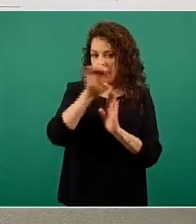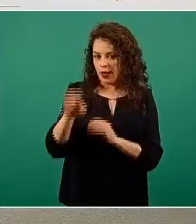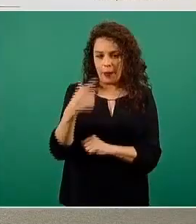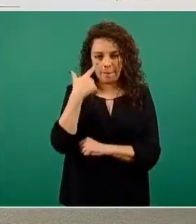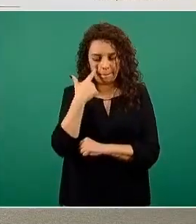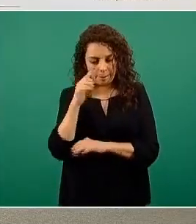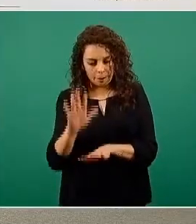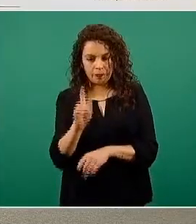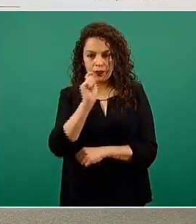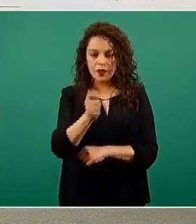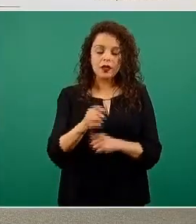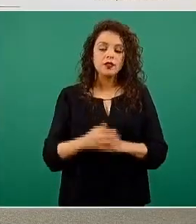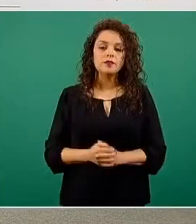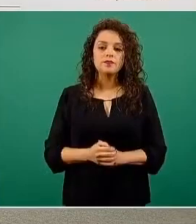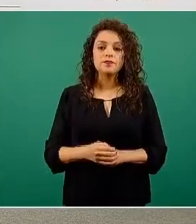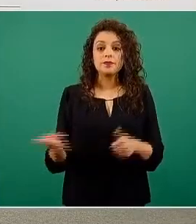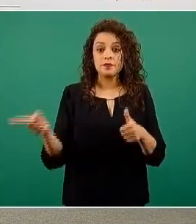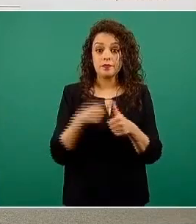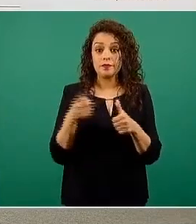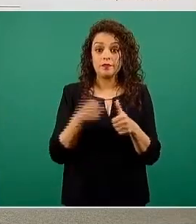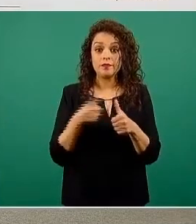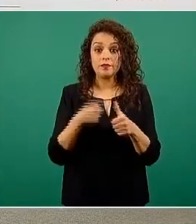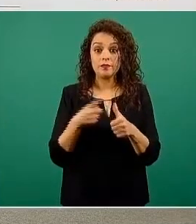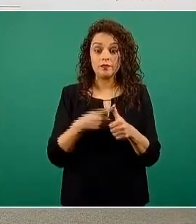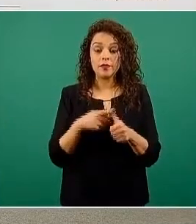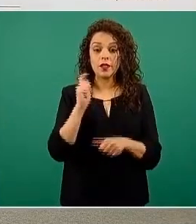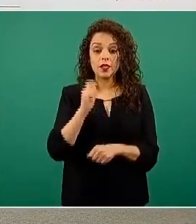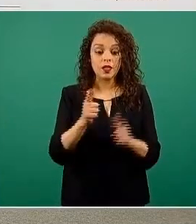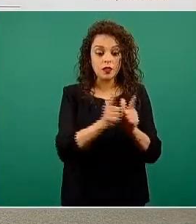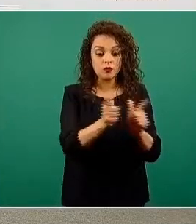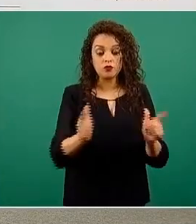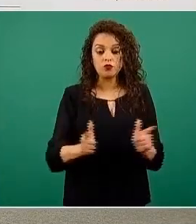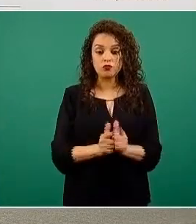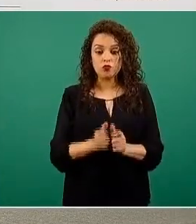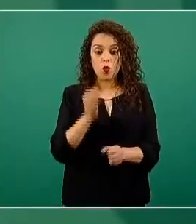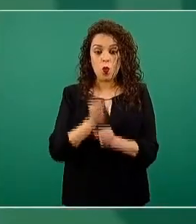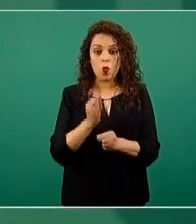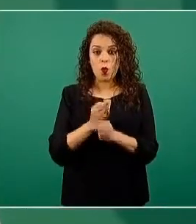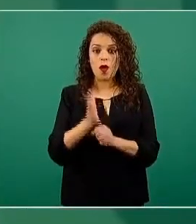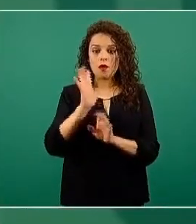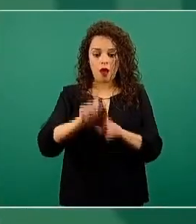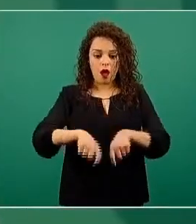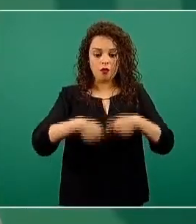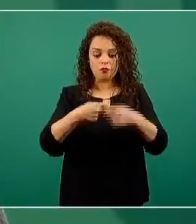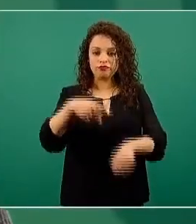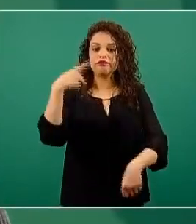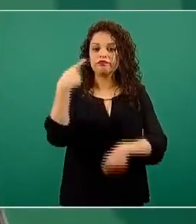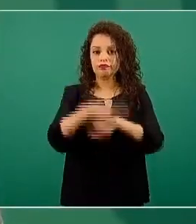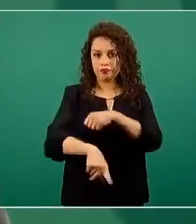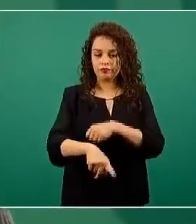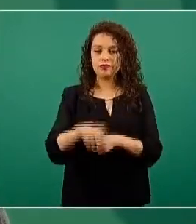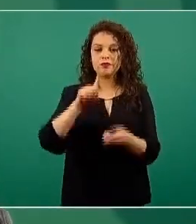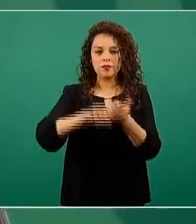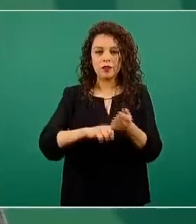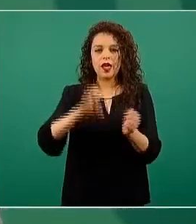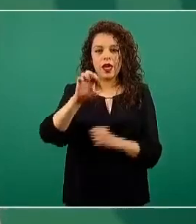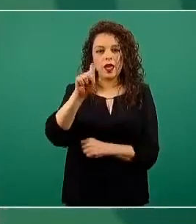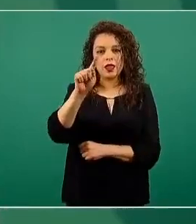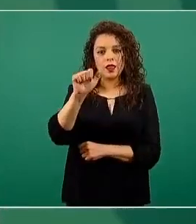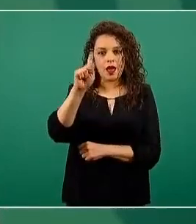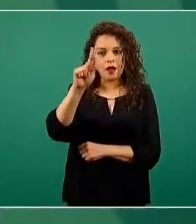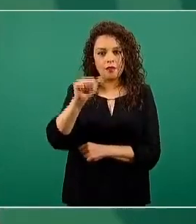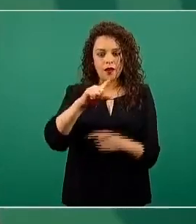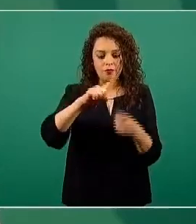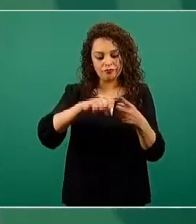función de la priorización de los grupos que hasta el momento se han definido, de estas etapas que en su momento se han